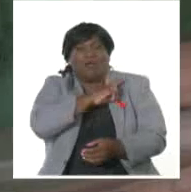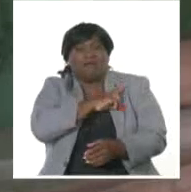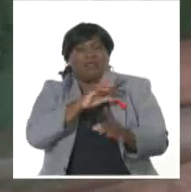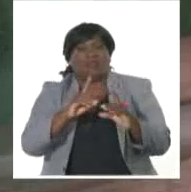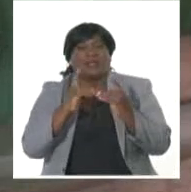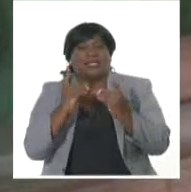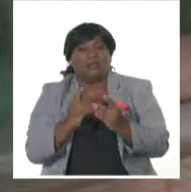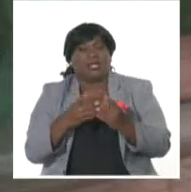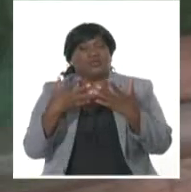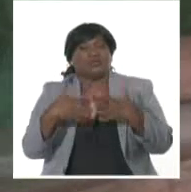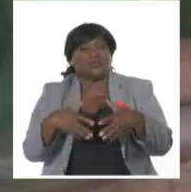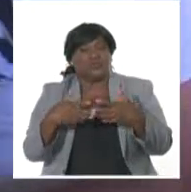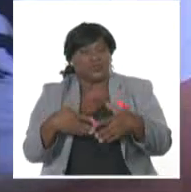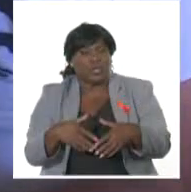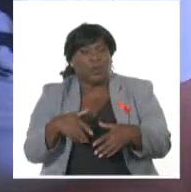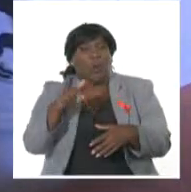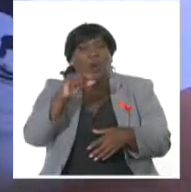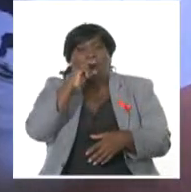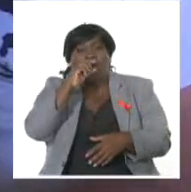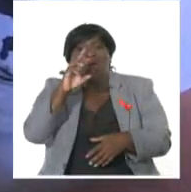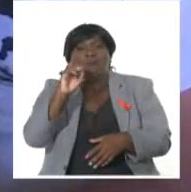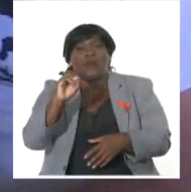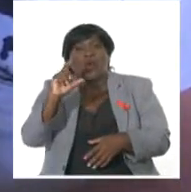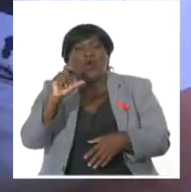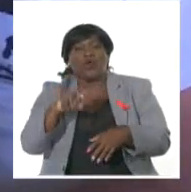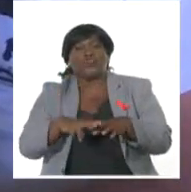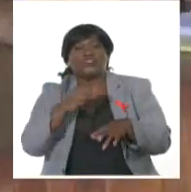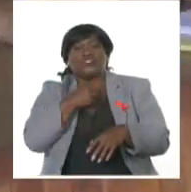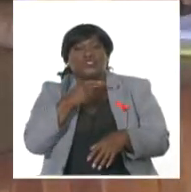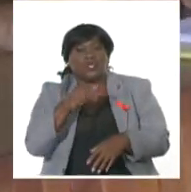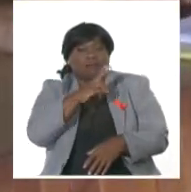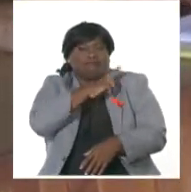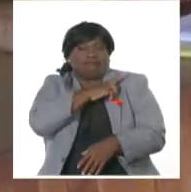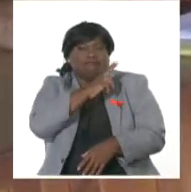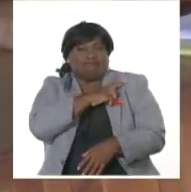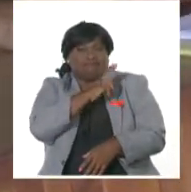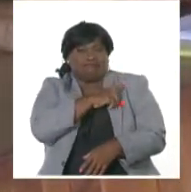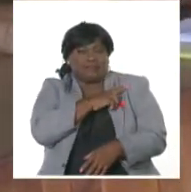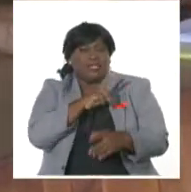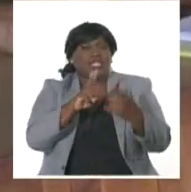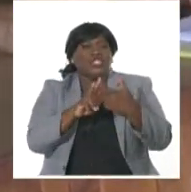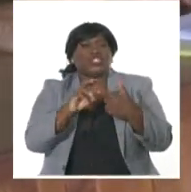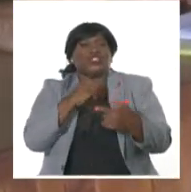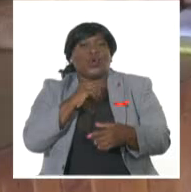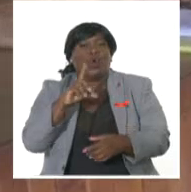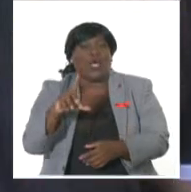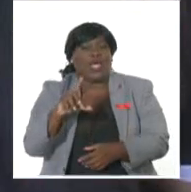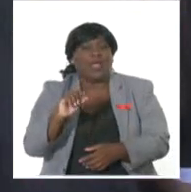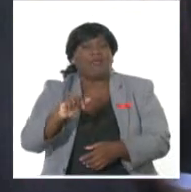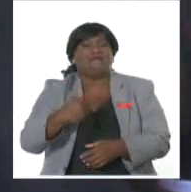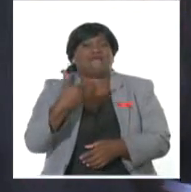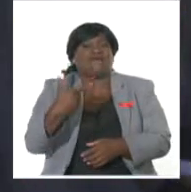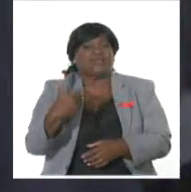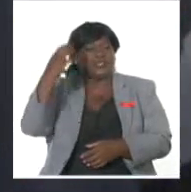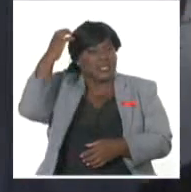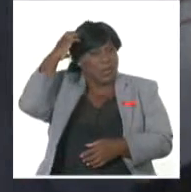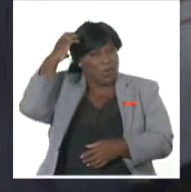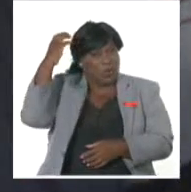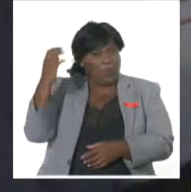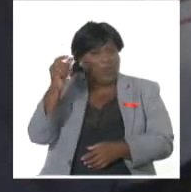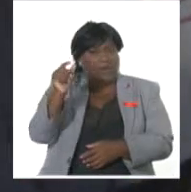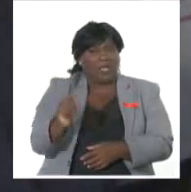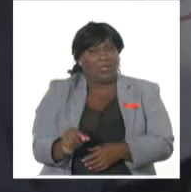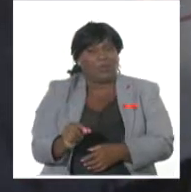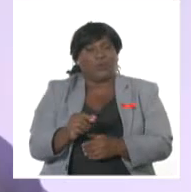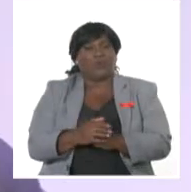Jorge Luis Broche Lorenzo, el presidente del Consejo de Defensa Provincial, Joel Pérez García, el vicegobernador, Carlos Martínez